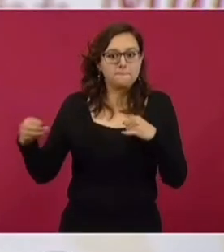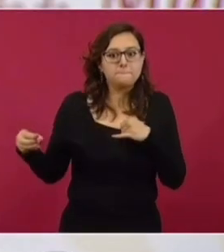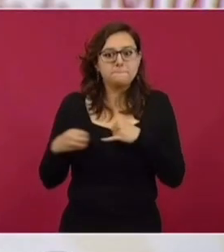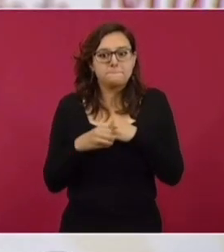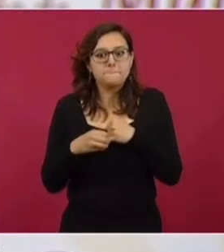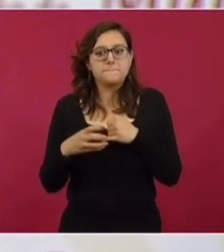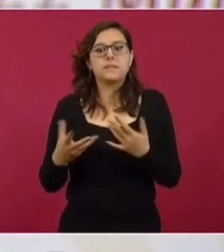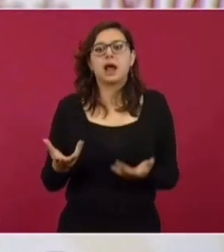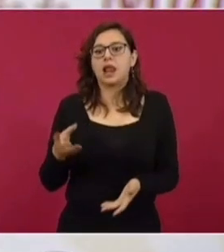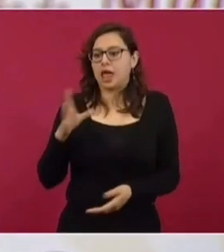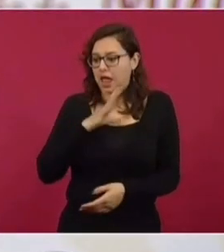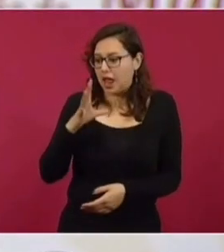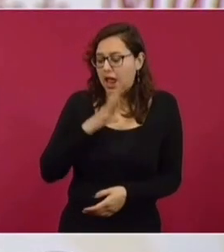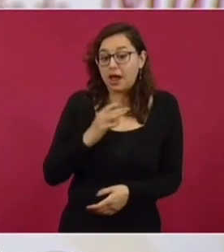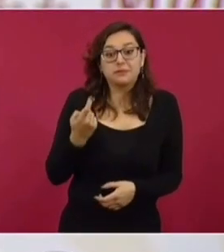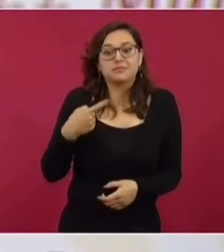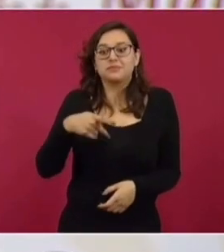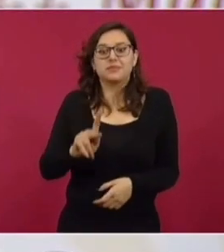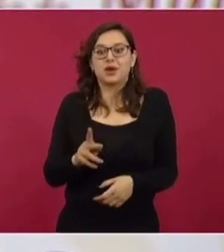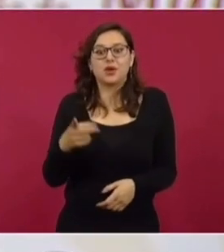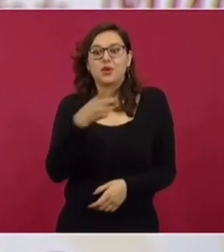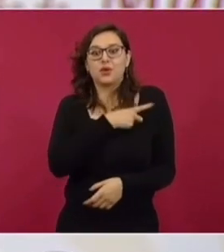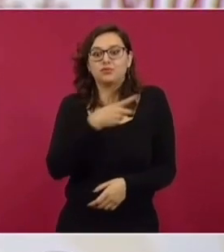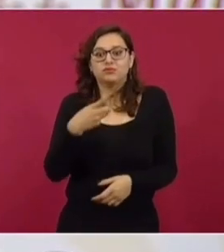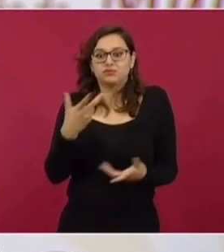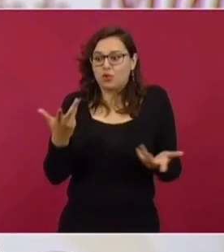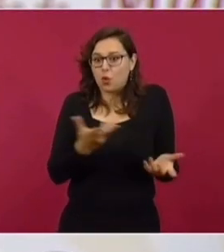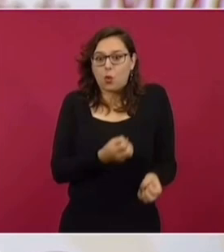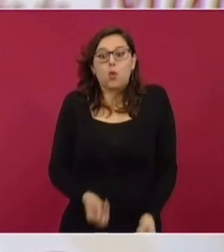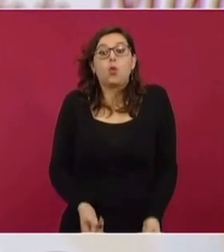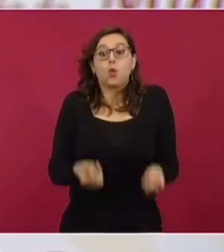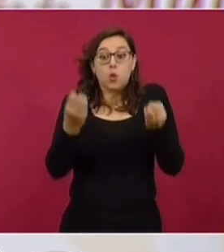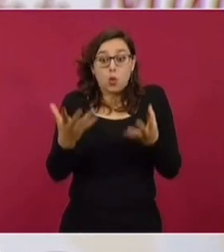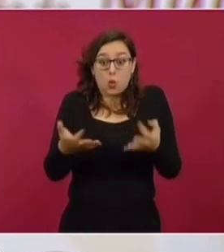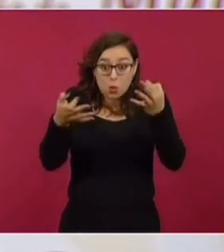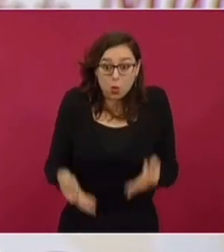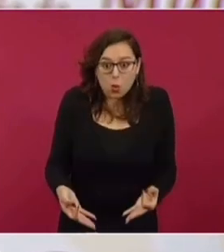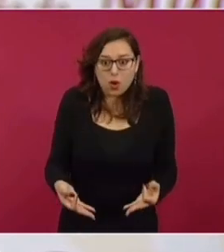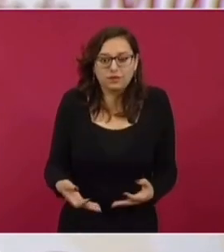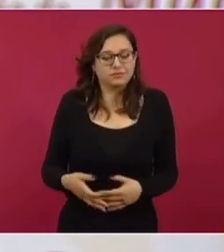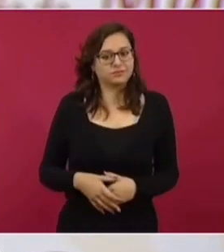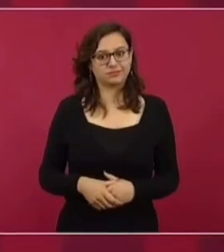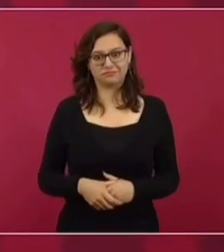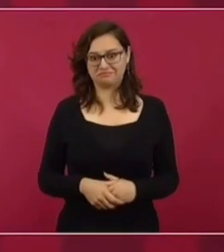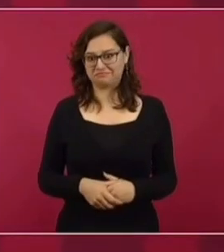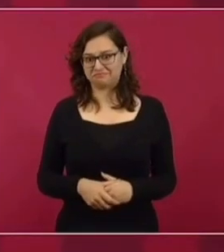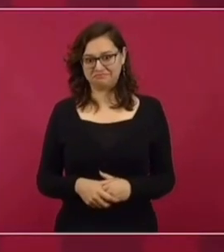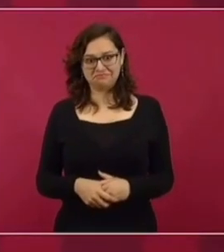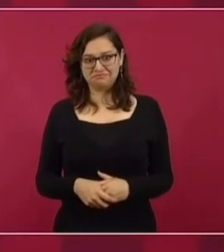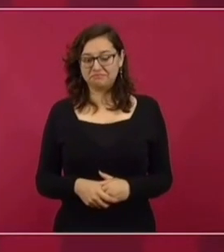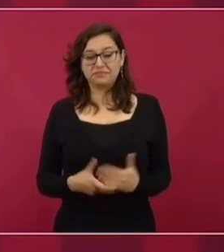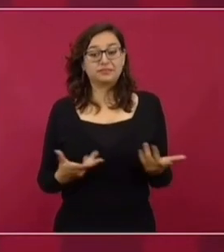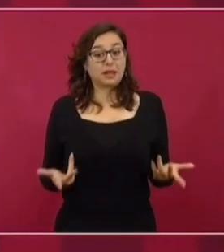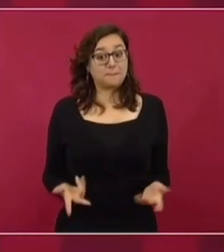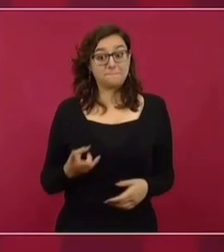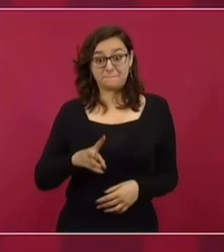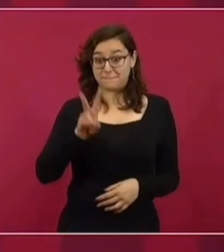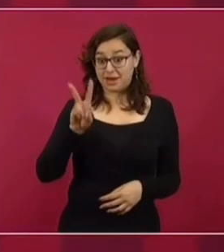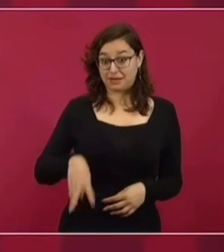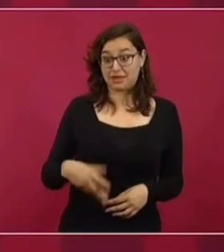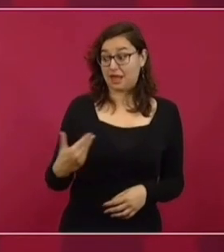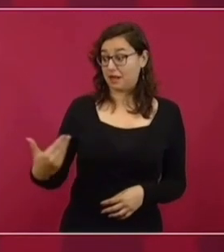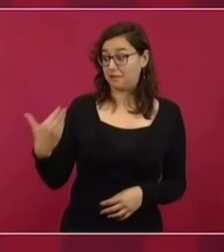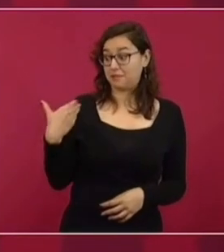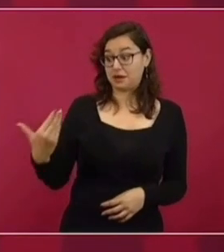investigando, pero nos parece que esa afirmación temprana que circuló profusamente en